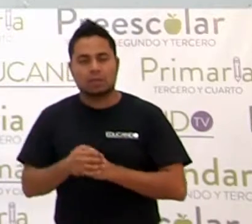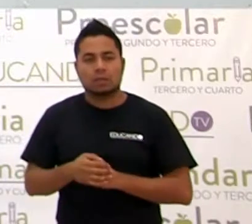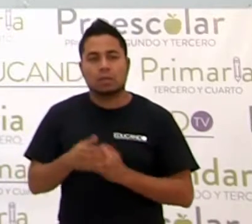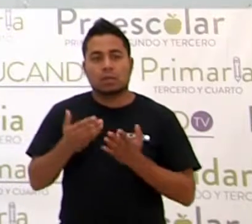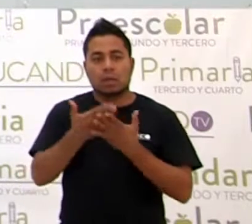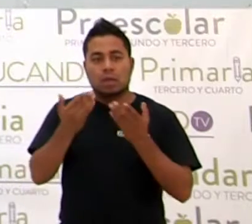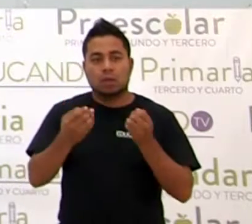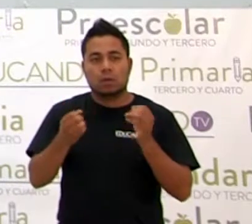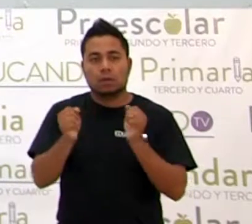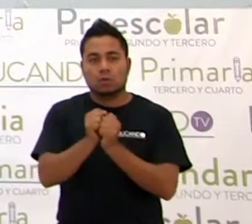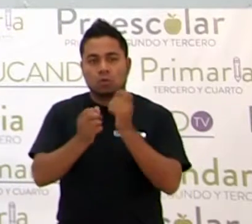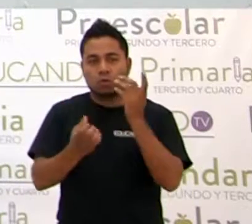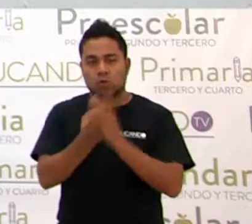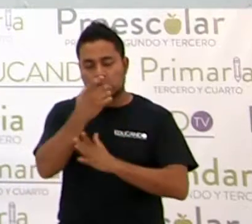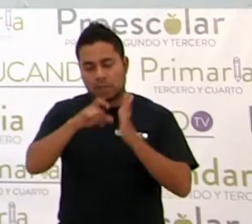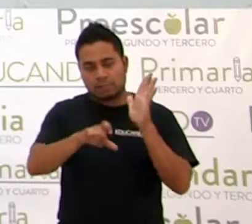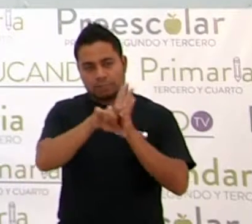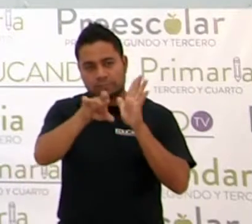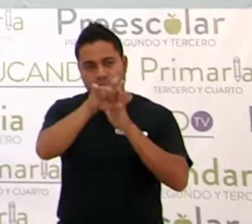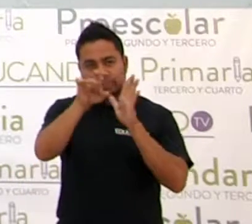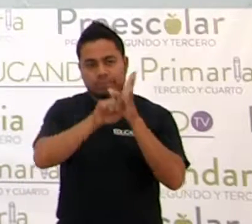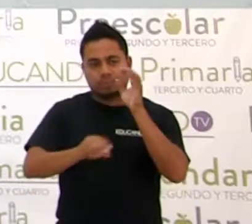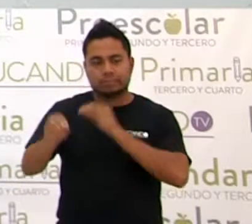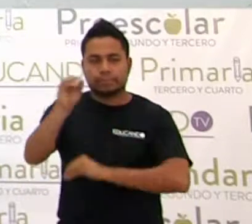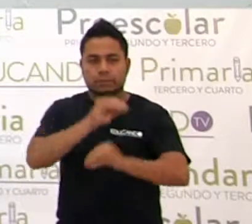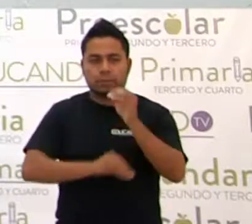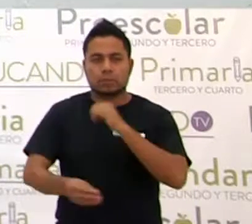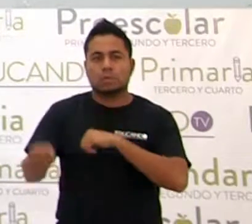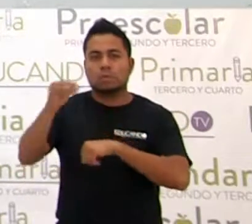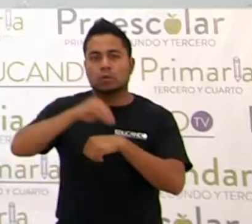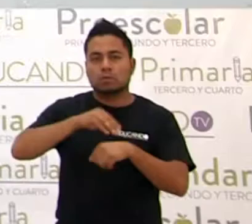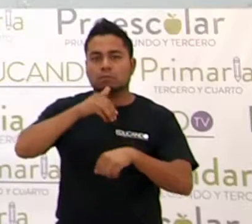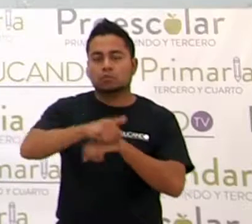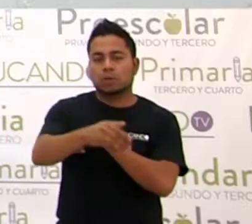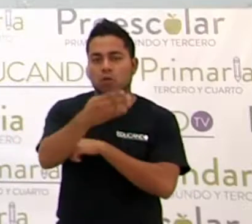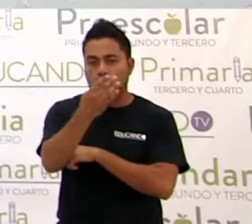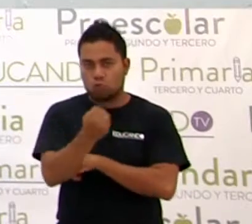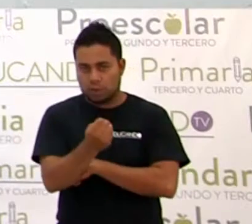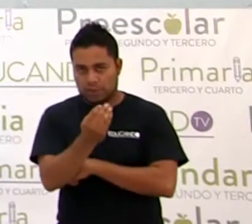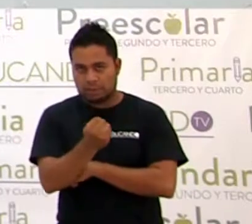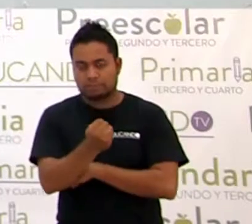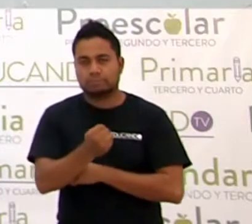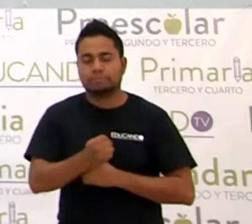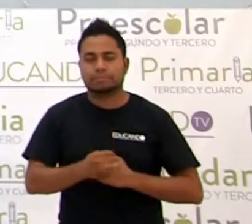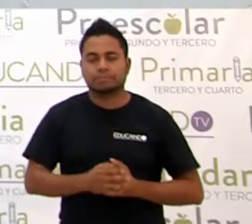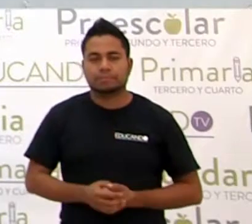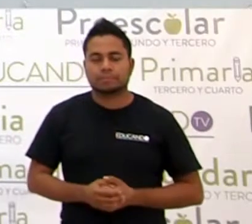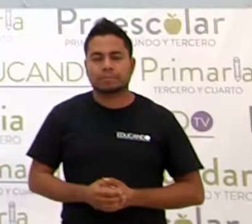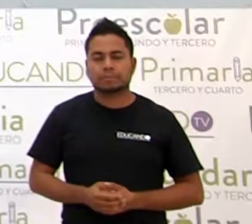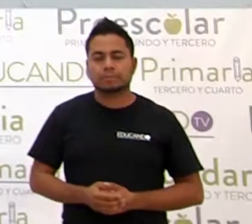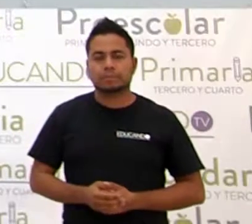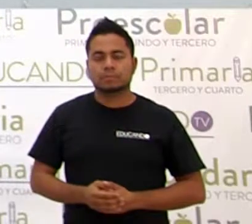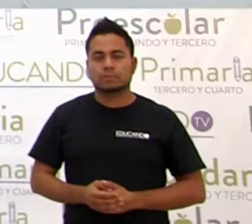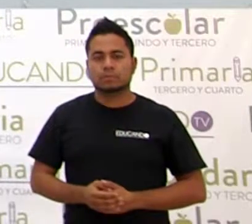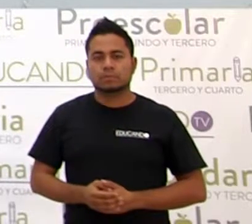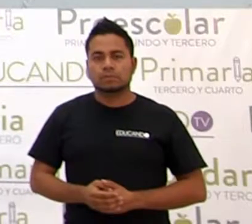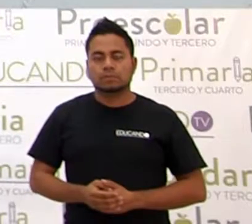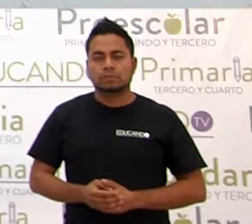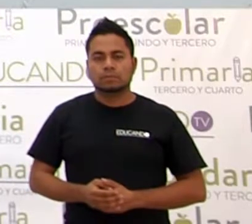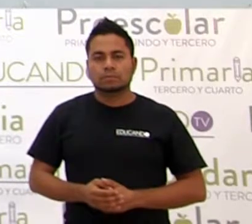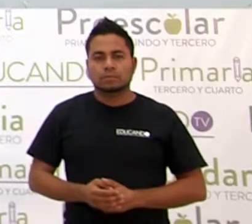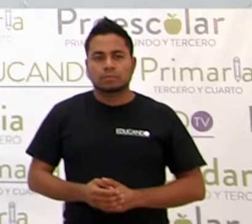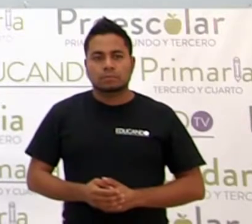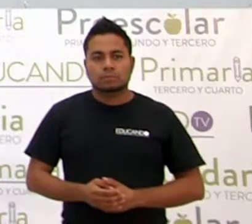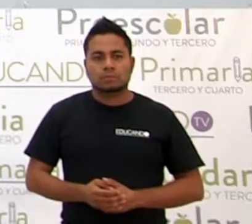lo adecuamos a la nueva metodología, ponemos el número 9, ¿sí? 9. En